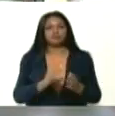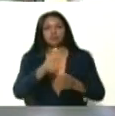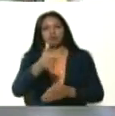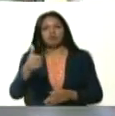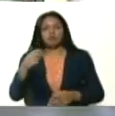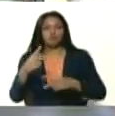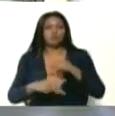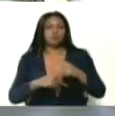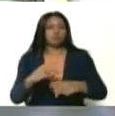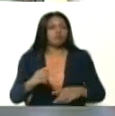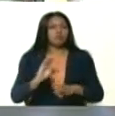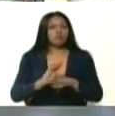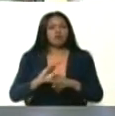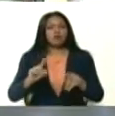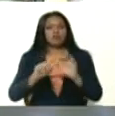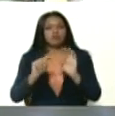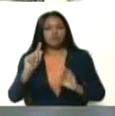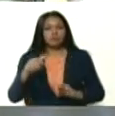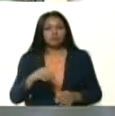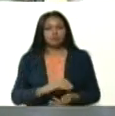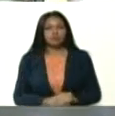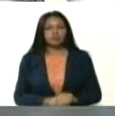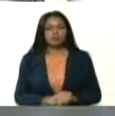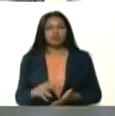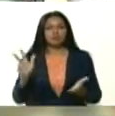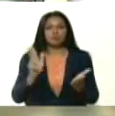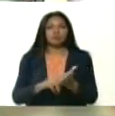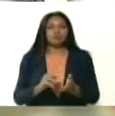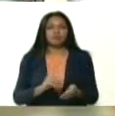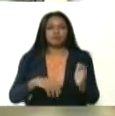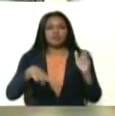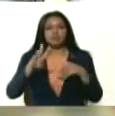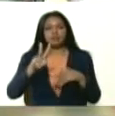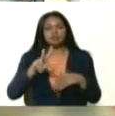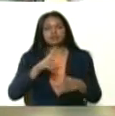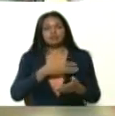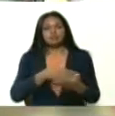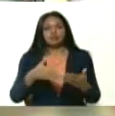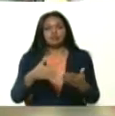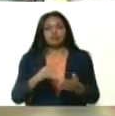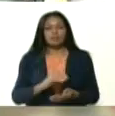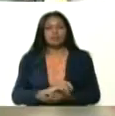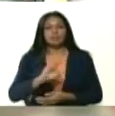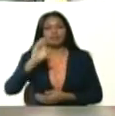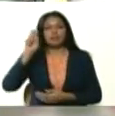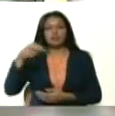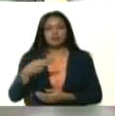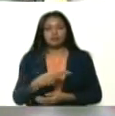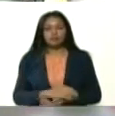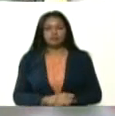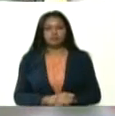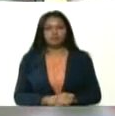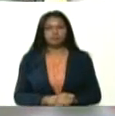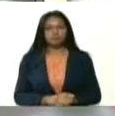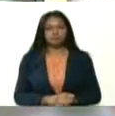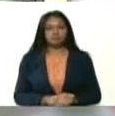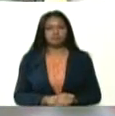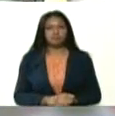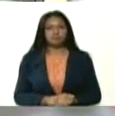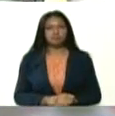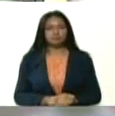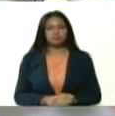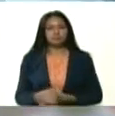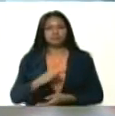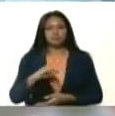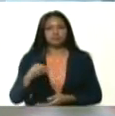productores de proteína animal aprobados. 13 millones de euros. El plan de proteína animal para